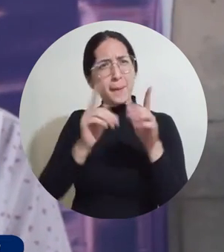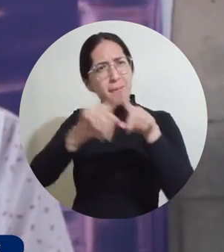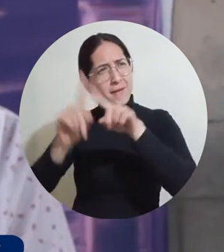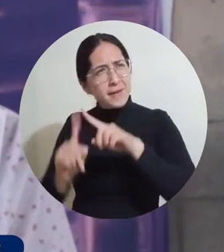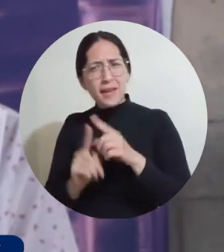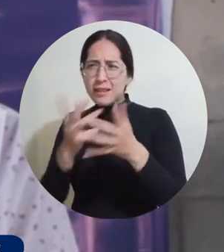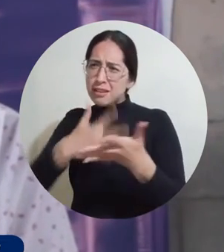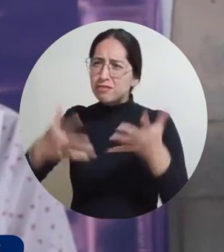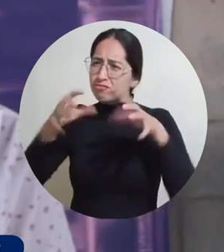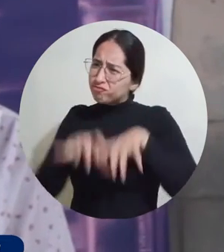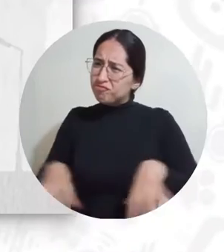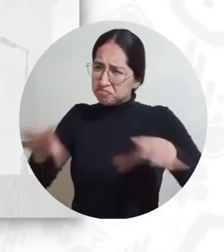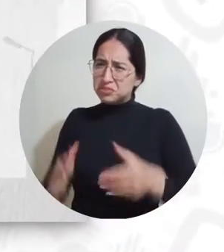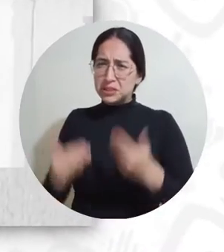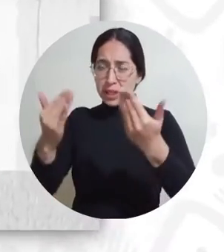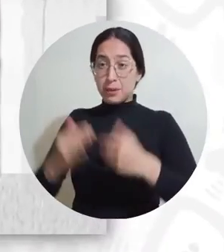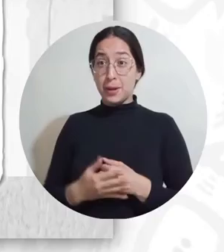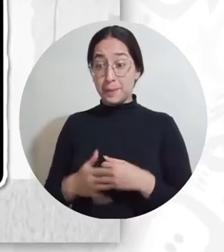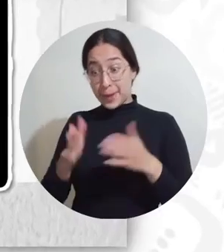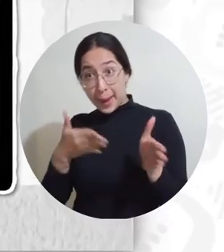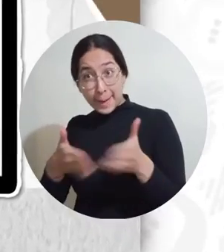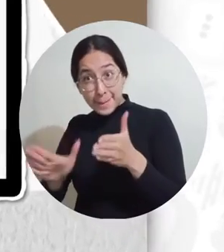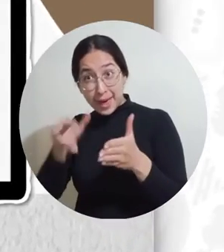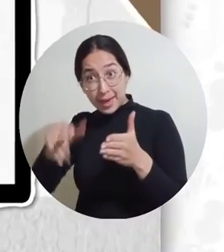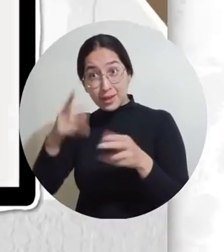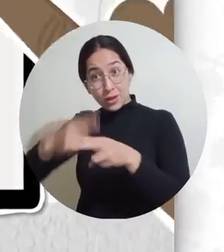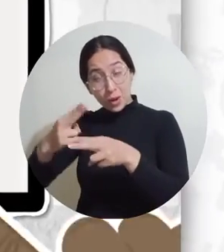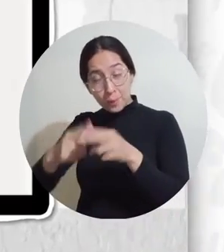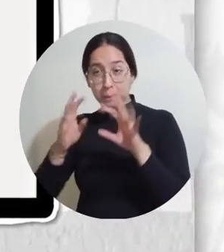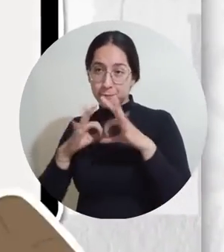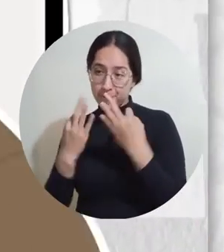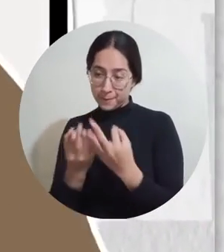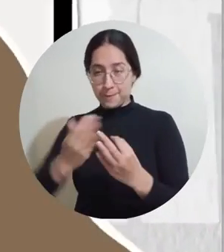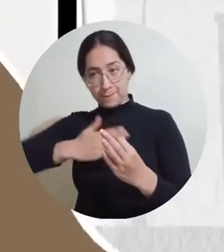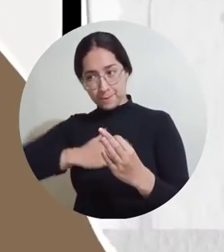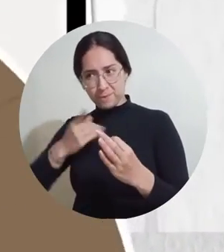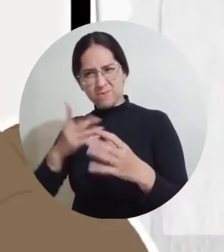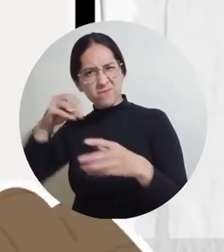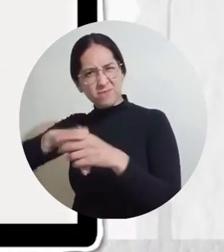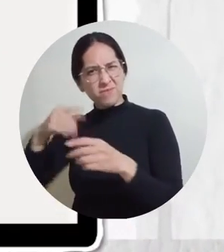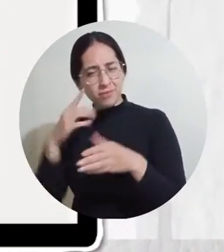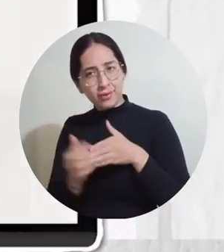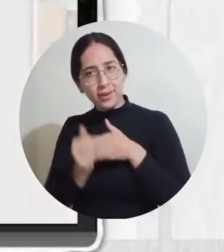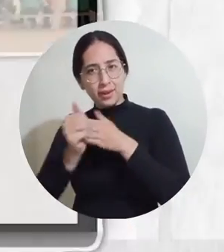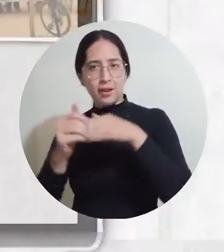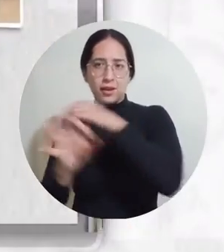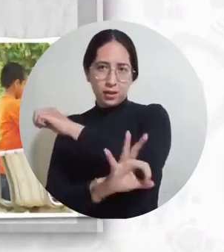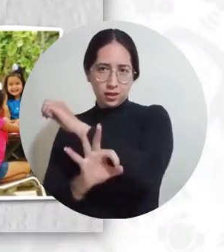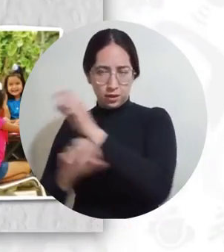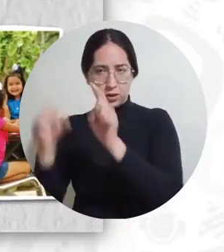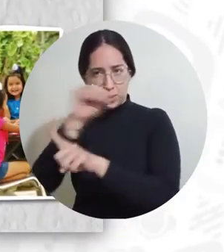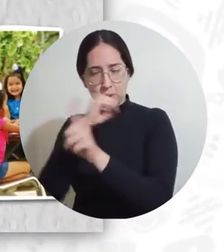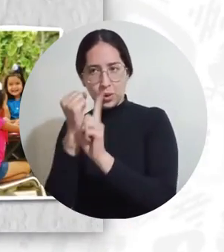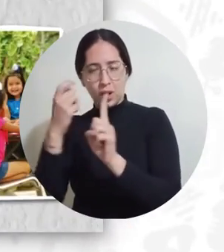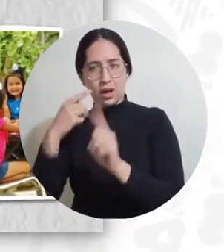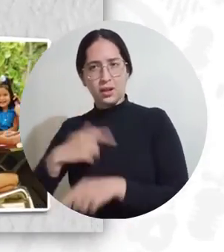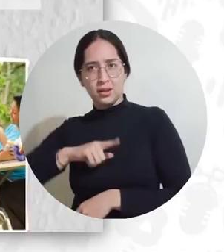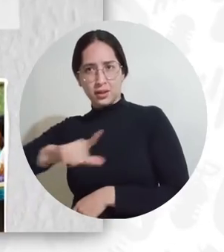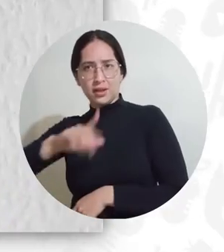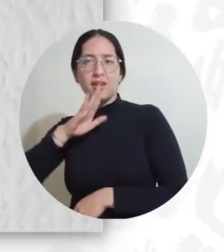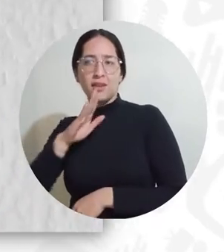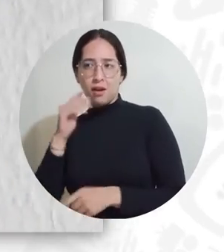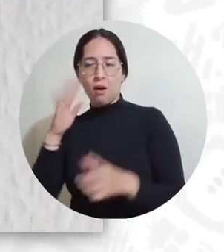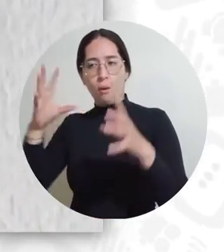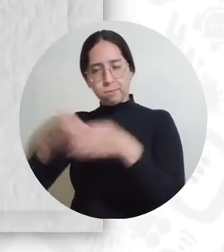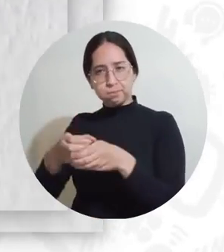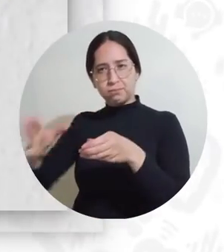entidades que están apoyadas a esto. Mi Familia es un programa de acompañamiento psicosocial especializado liderado por el ICBF Regional Cesar que